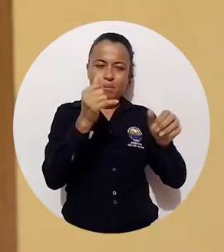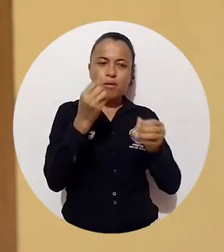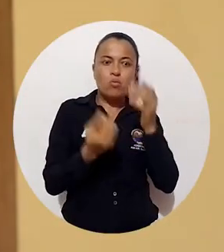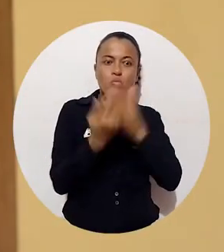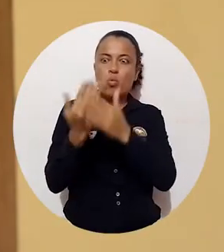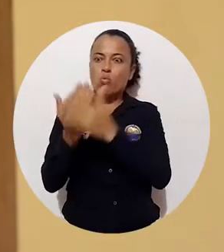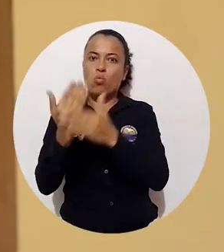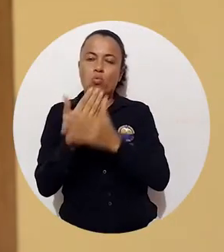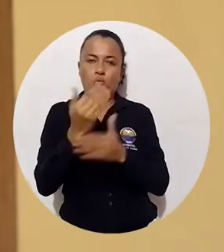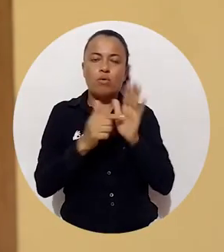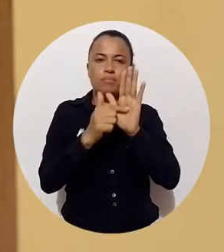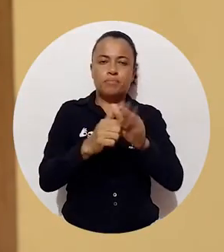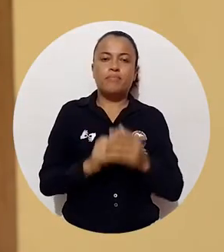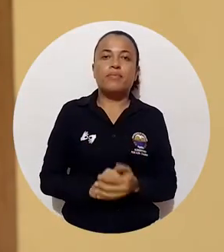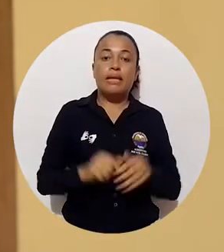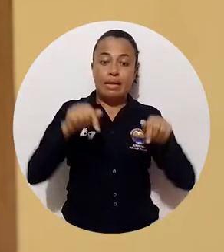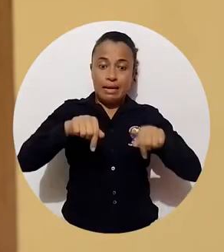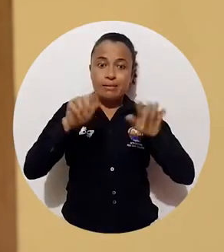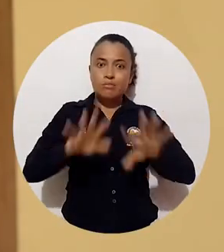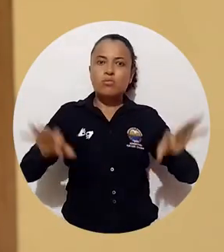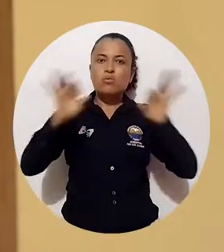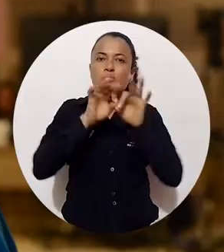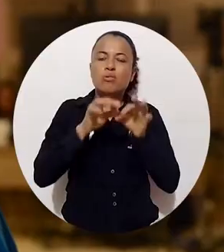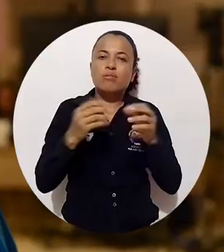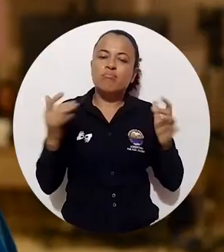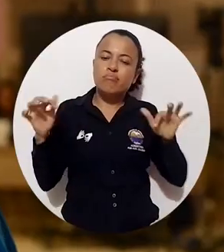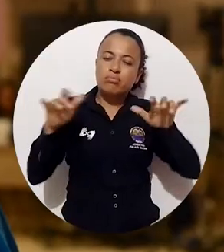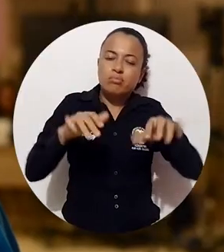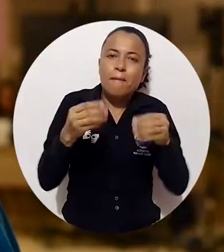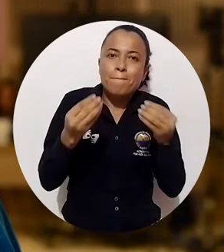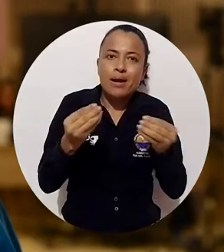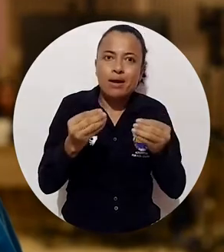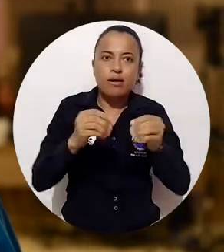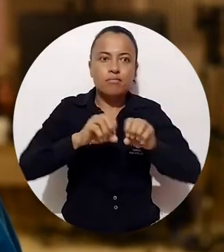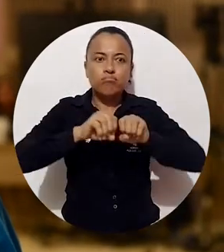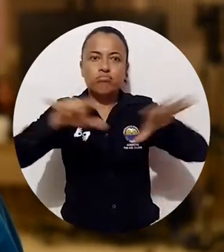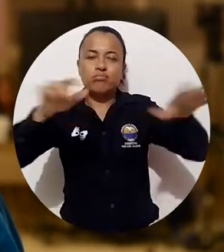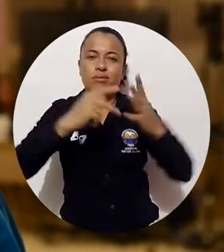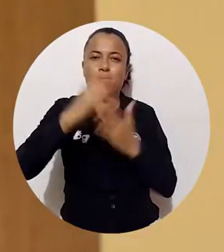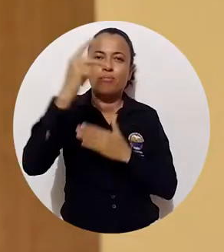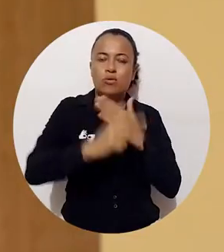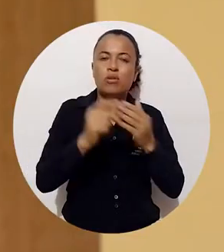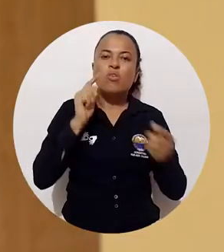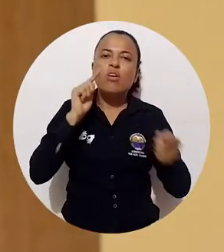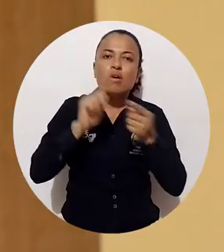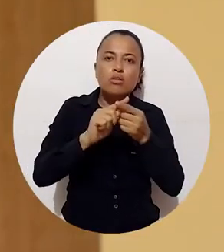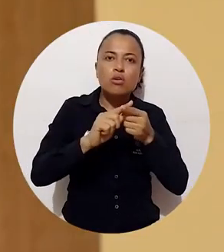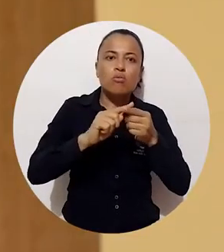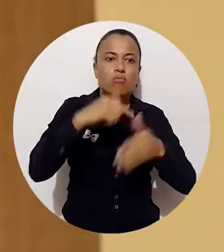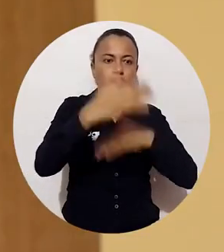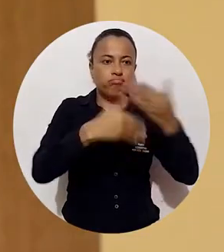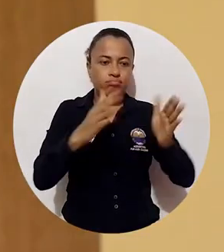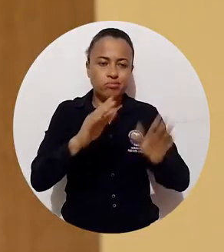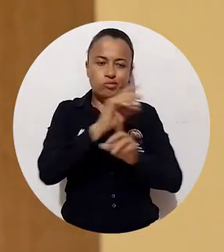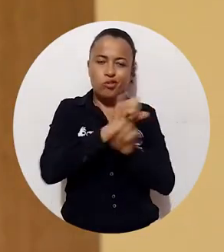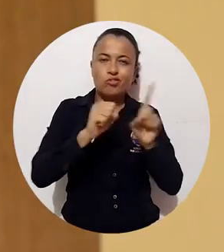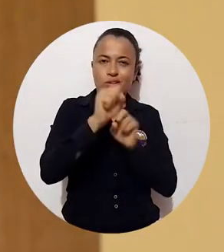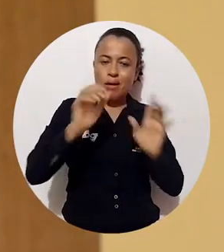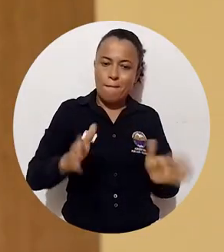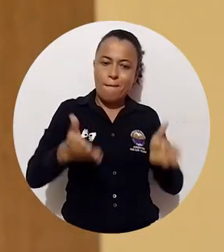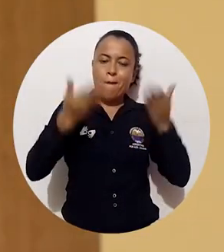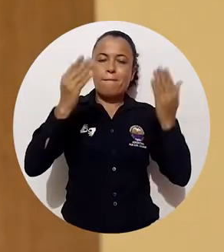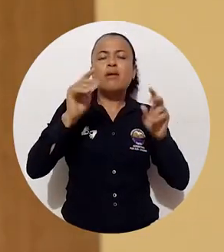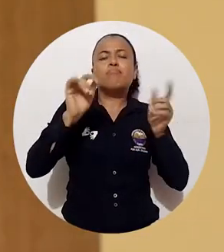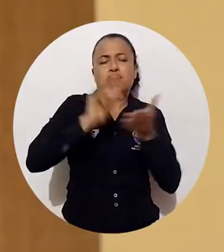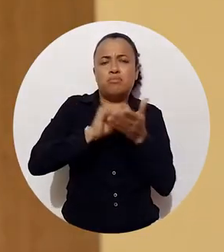plataforma interesante porque ayuda precisamente a divulgar este tipo de proyectos donde lo que se busca es generar valor a la sociedad mediante